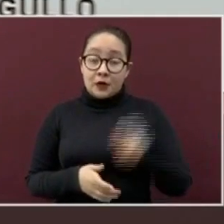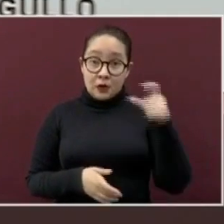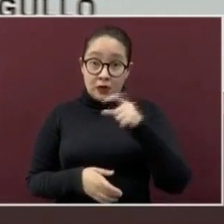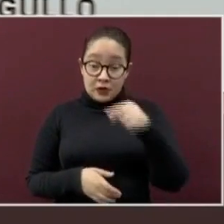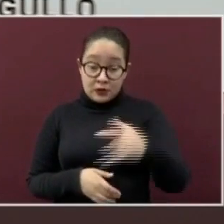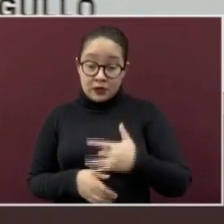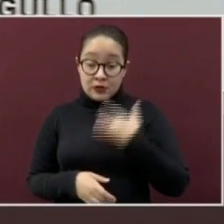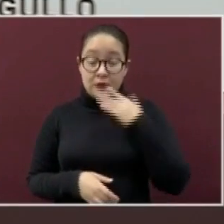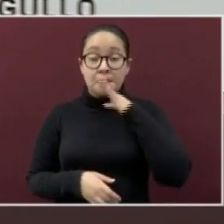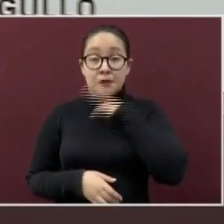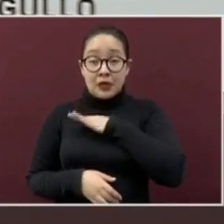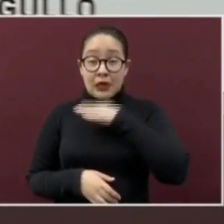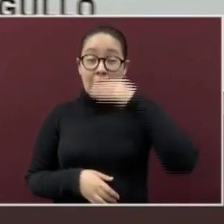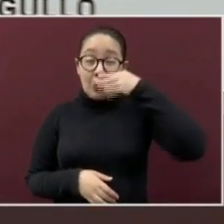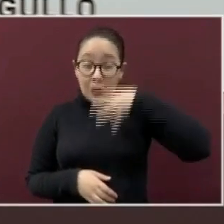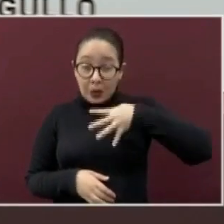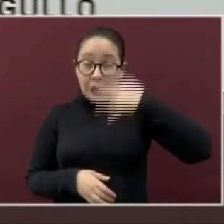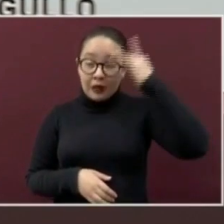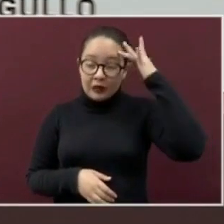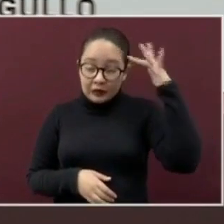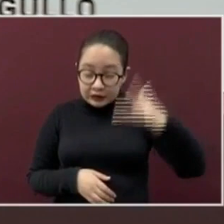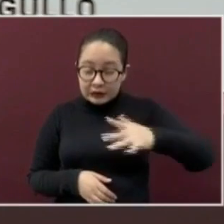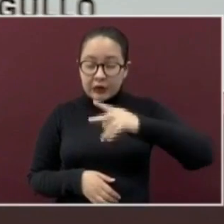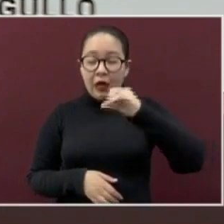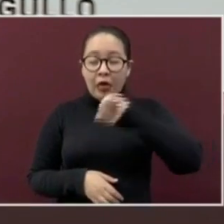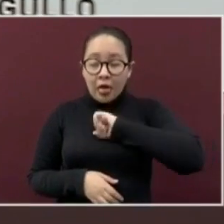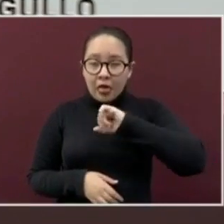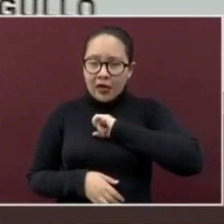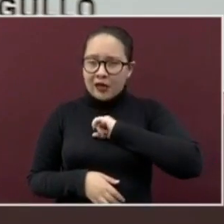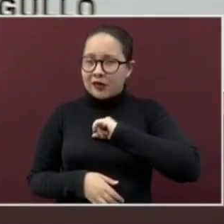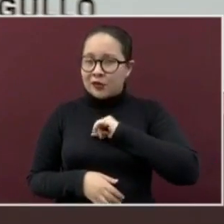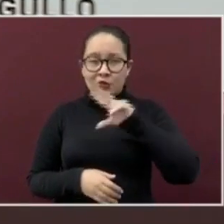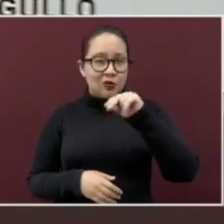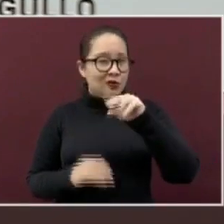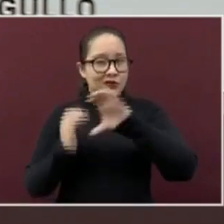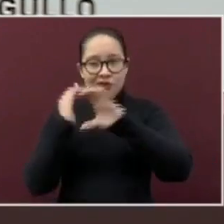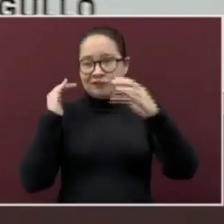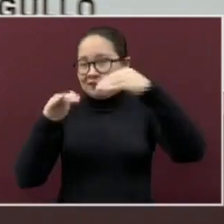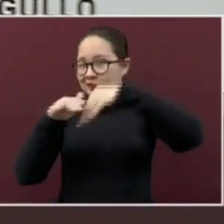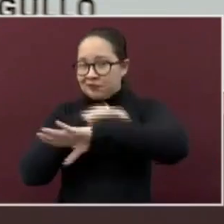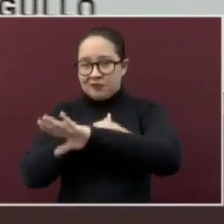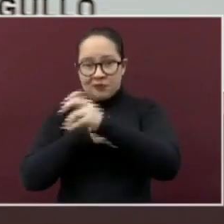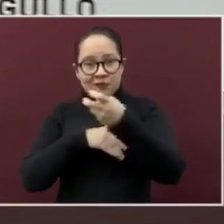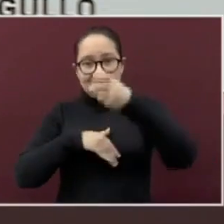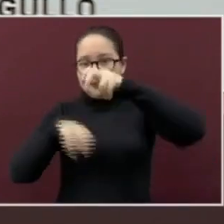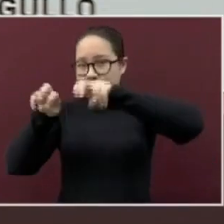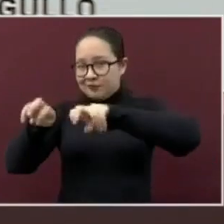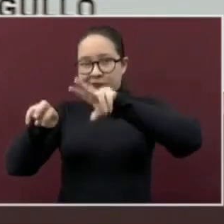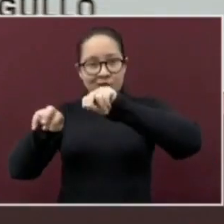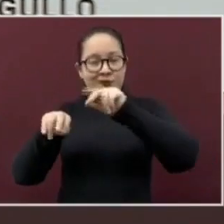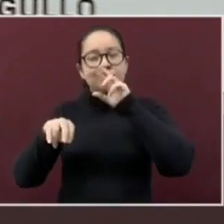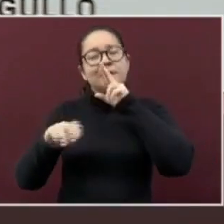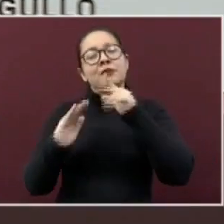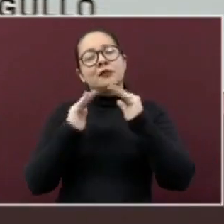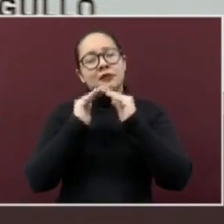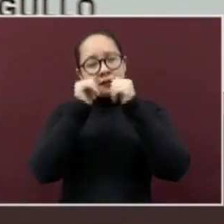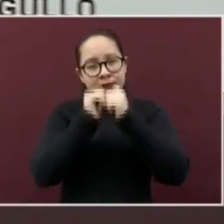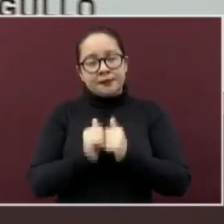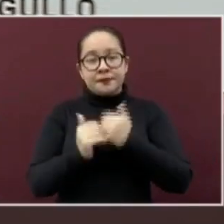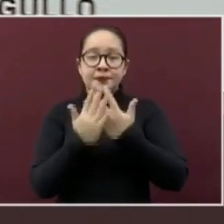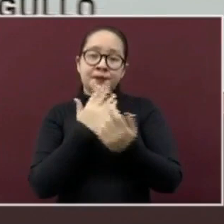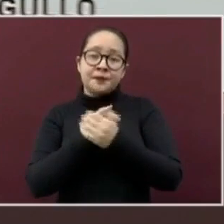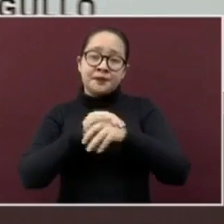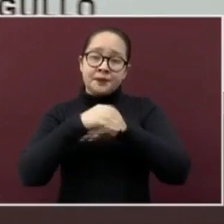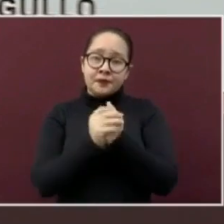presenta síntomas respiratorios. Es mejor quedarse en casa. Lavarse bien las manos con